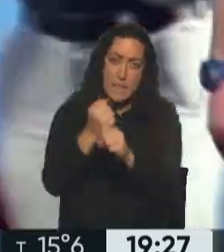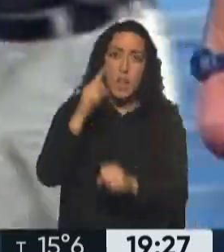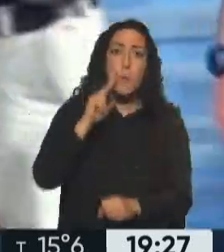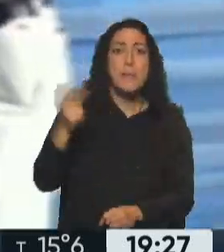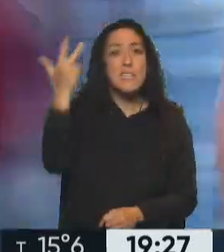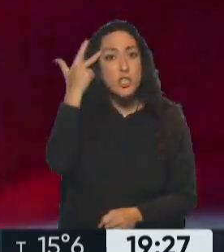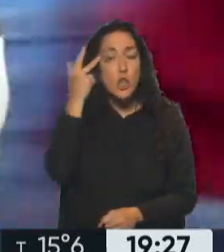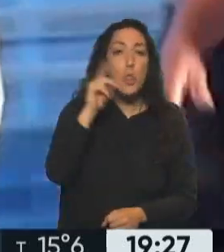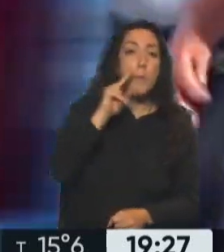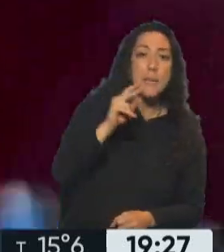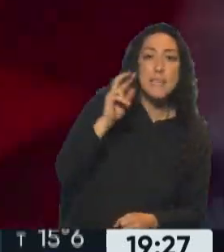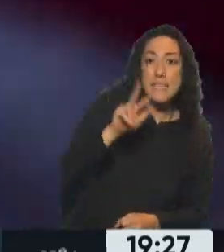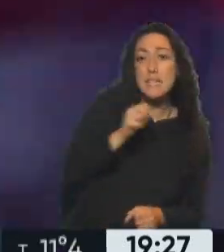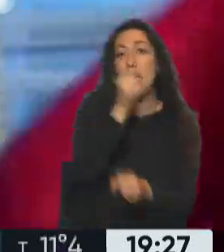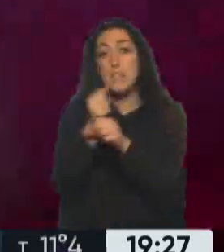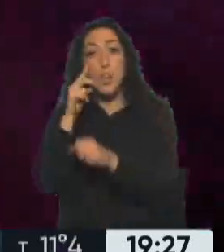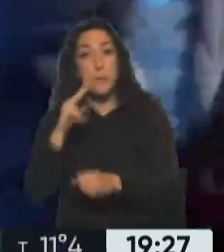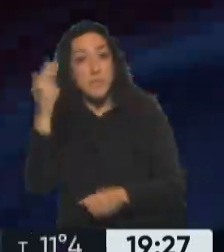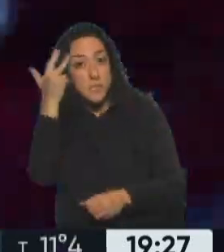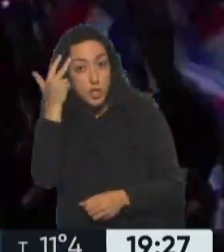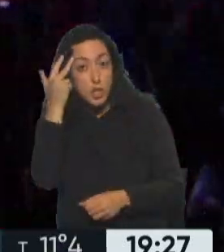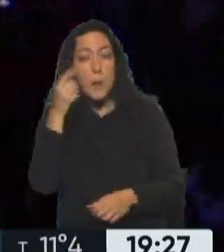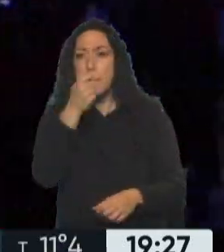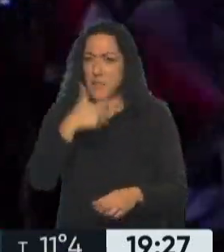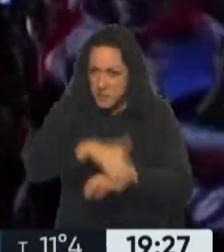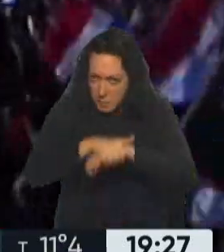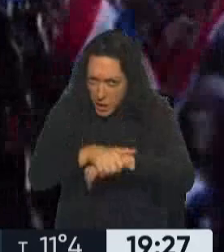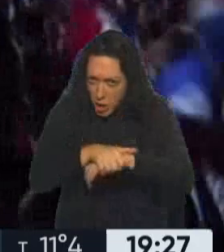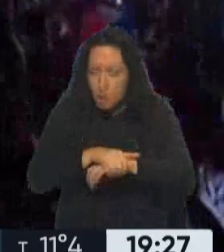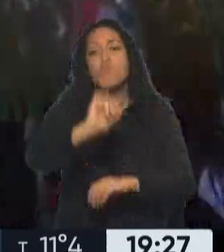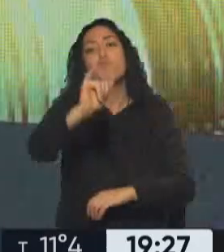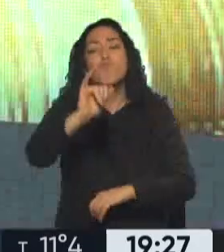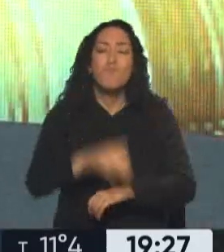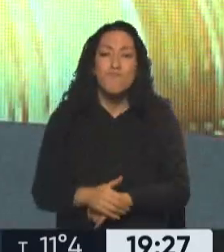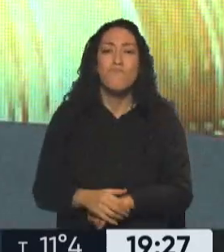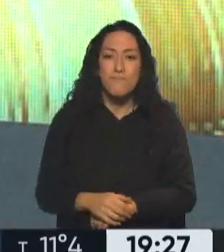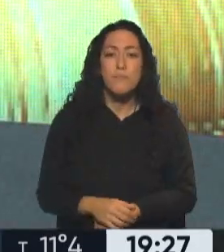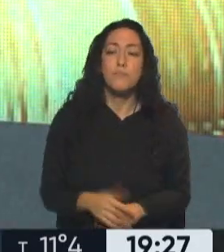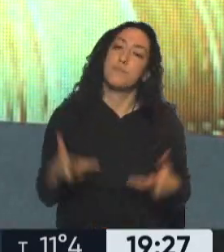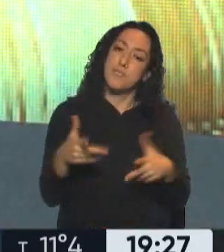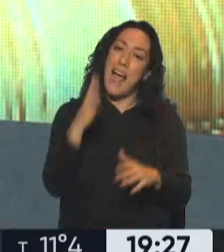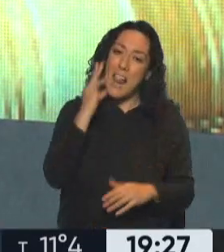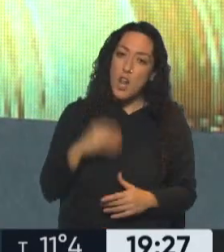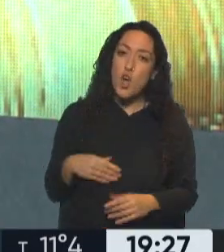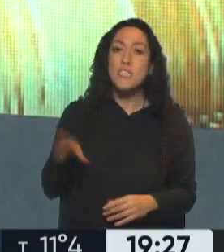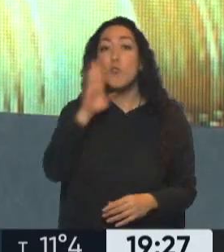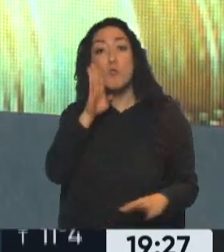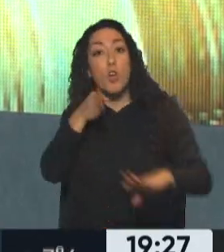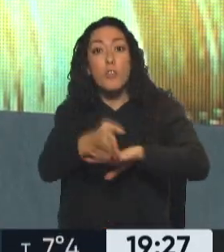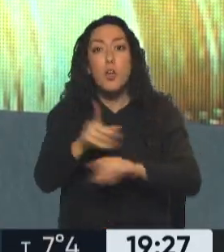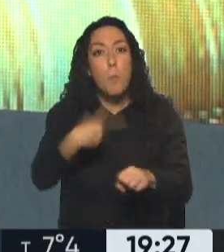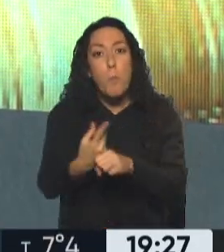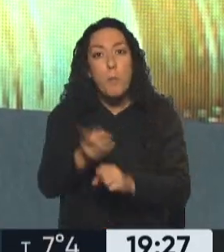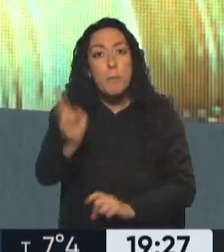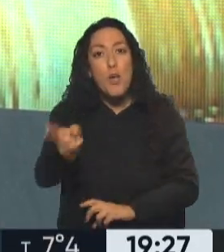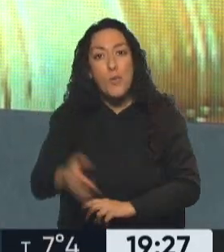¿Es mi amigo Mauricio? Es amigo de Mauricio Macri, sí. Le voy a decir algo. No puede entrar a Estados Unidos. No lo